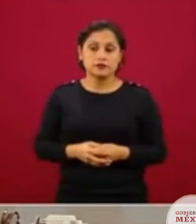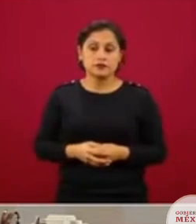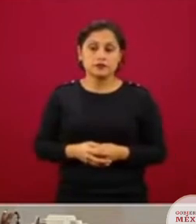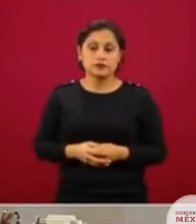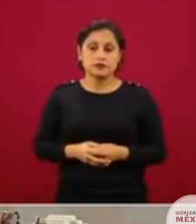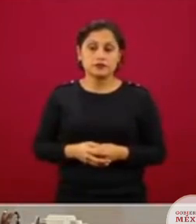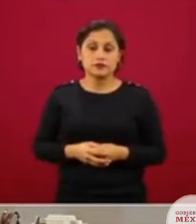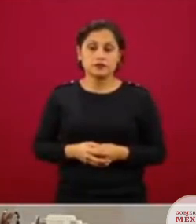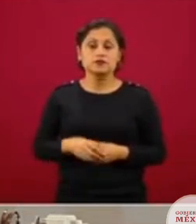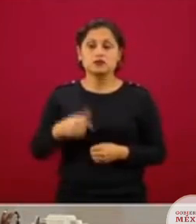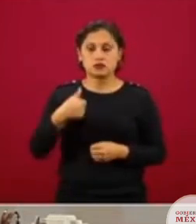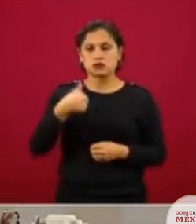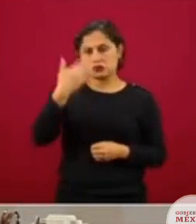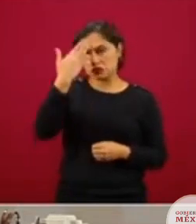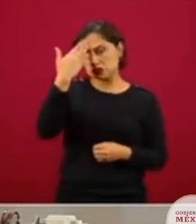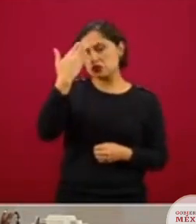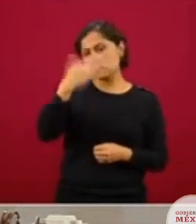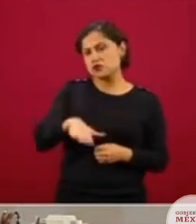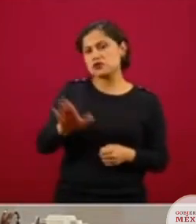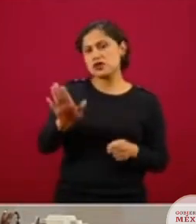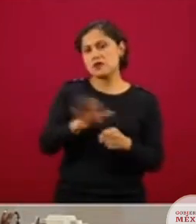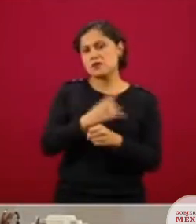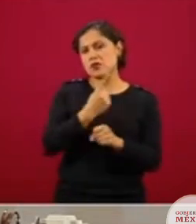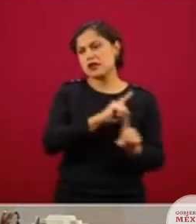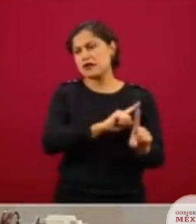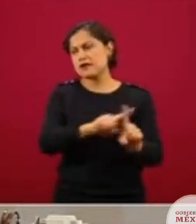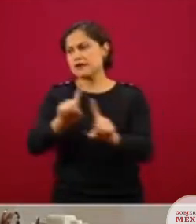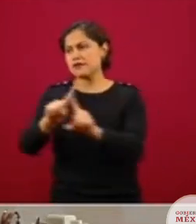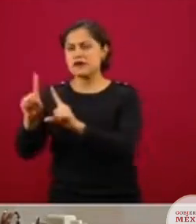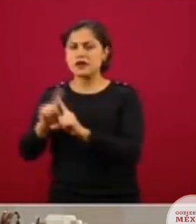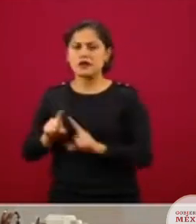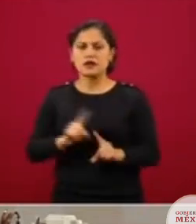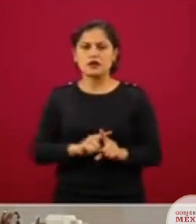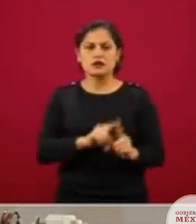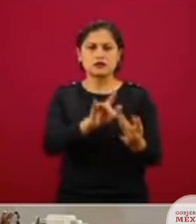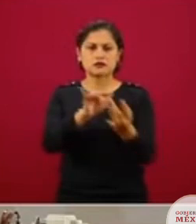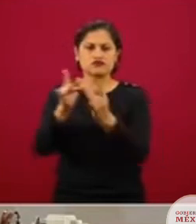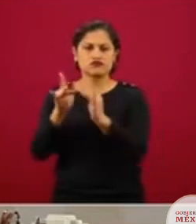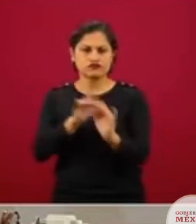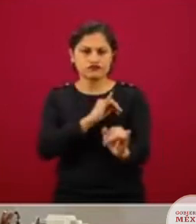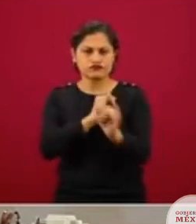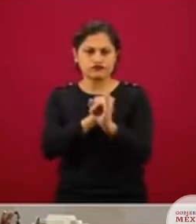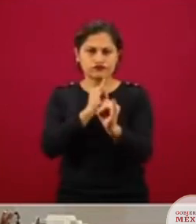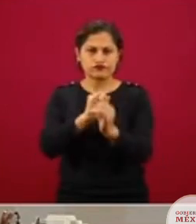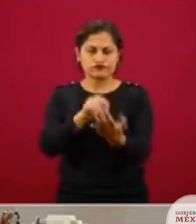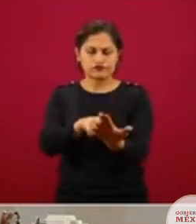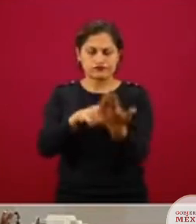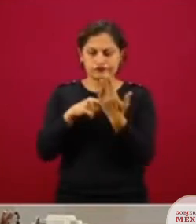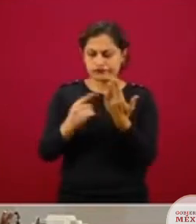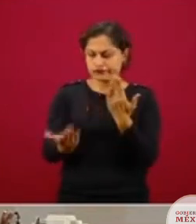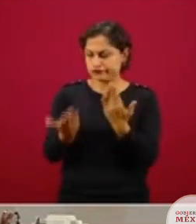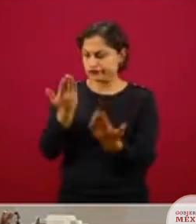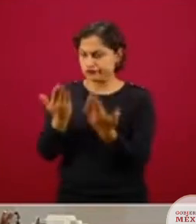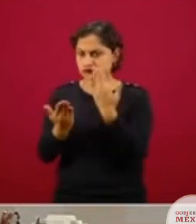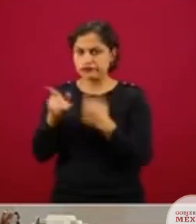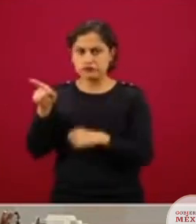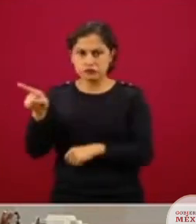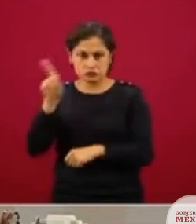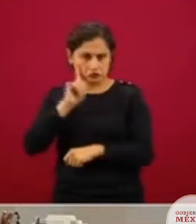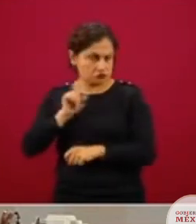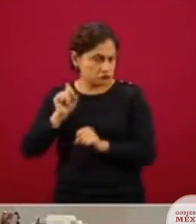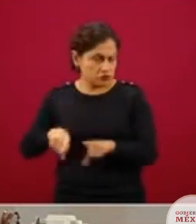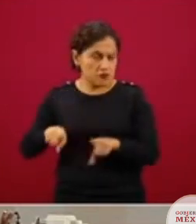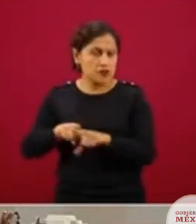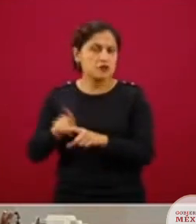efectivamente tengo conocimiento porque en distintos medios sociales, redes sociales, ella misma expresó